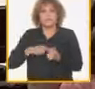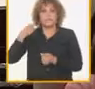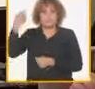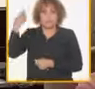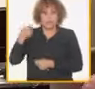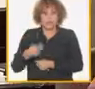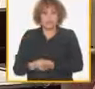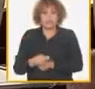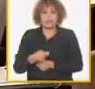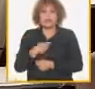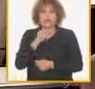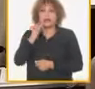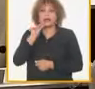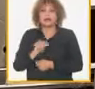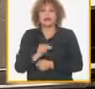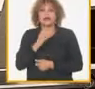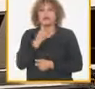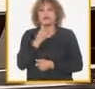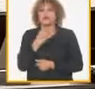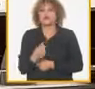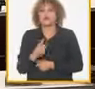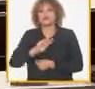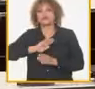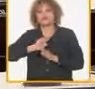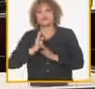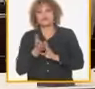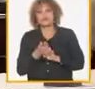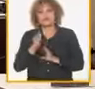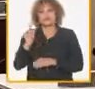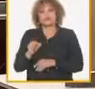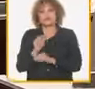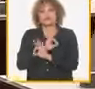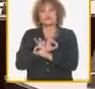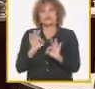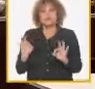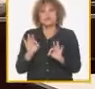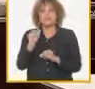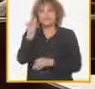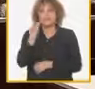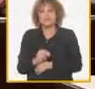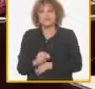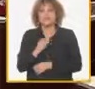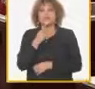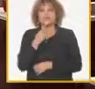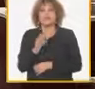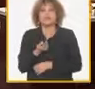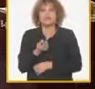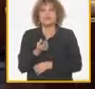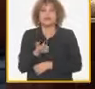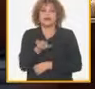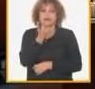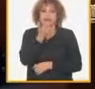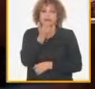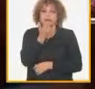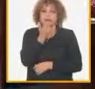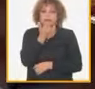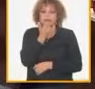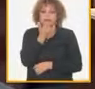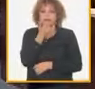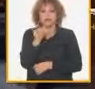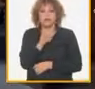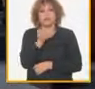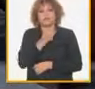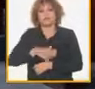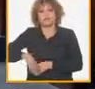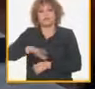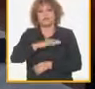a imputados acusados o sancionados especialmente en figuras delictivas de mayor daño para la sociedad el